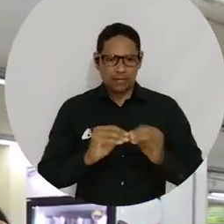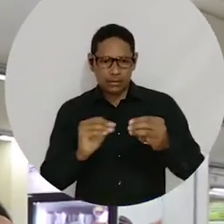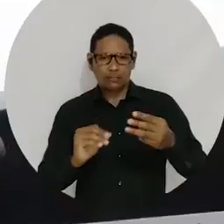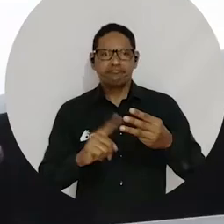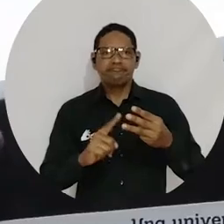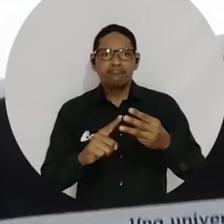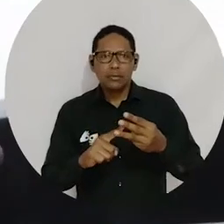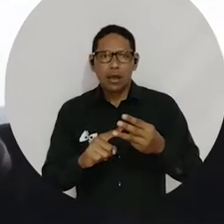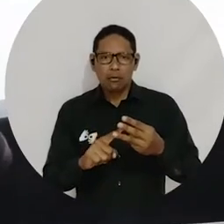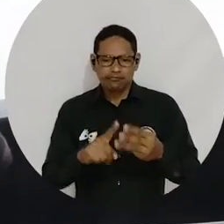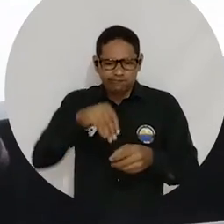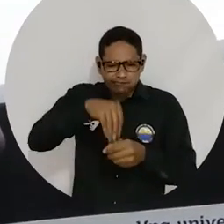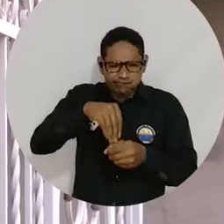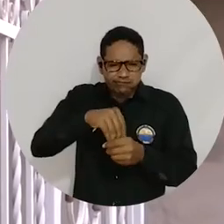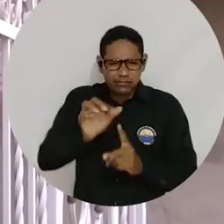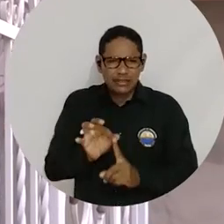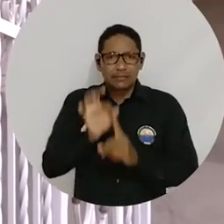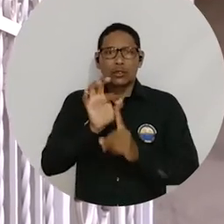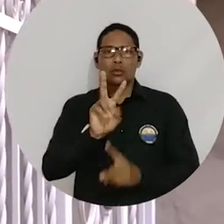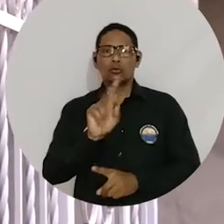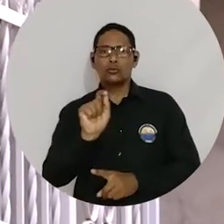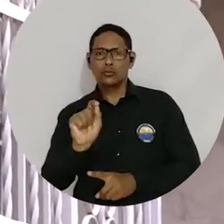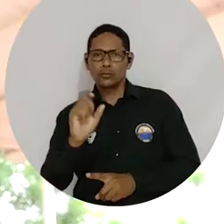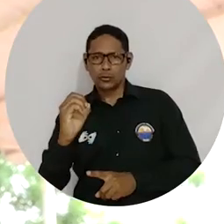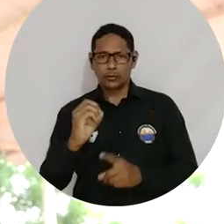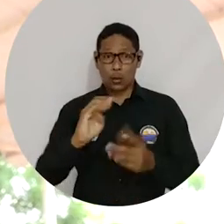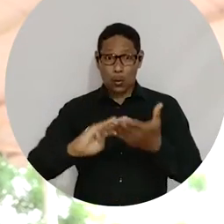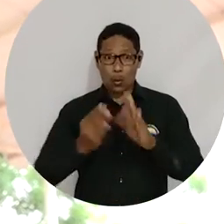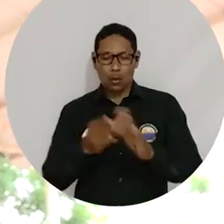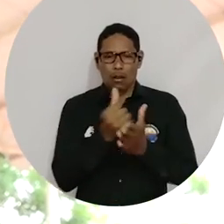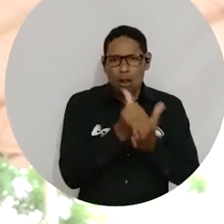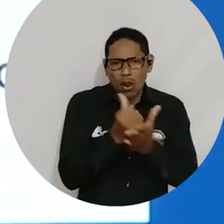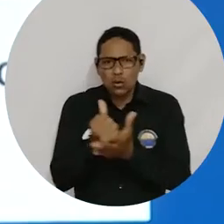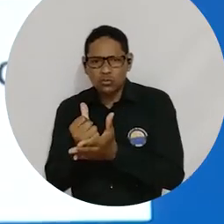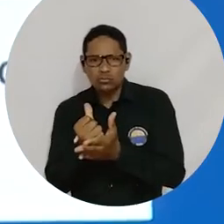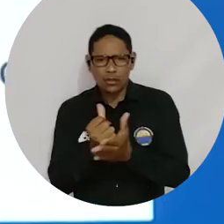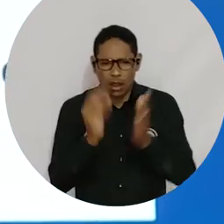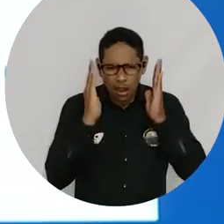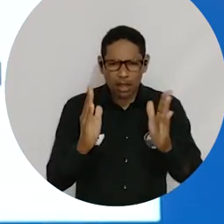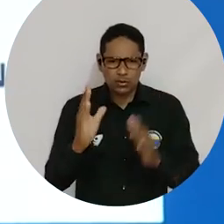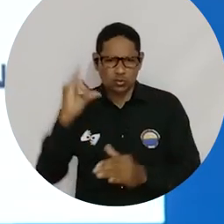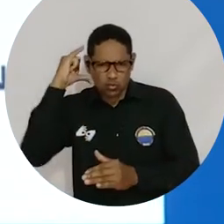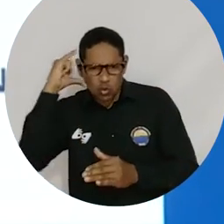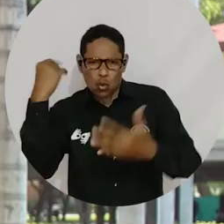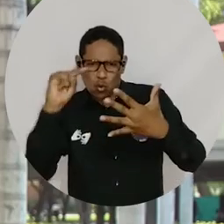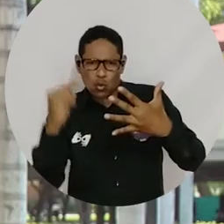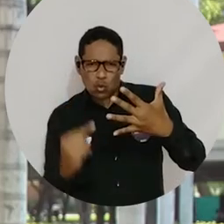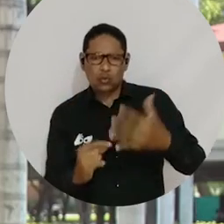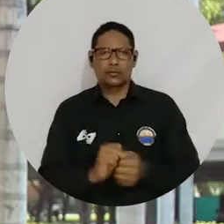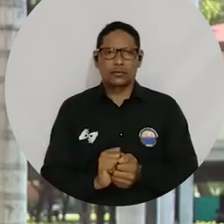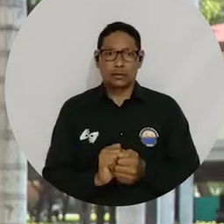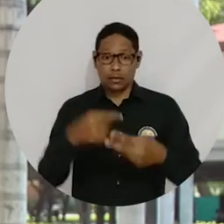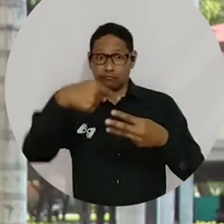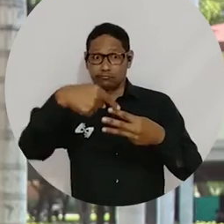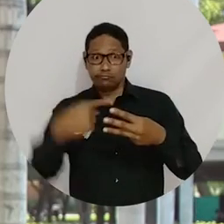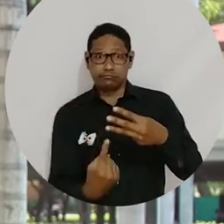del Fondo Solidario 2.0 y el acompañamiento a su comunidad mediante programas de bienestar y atención psicológica. Estos tres